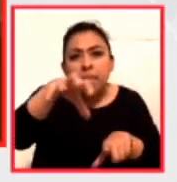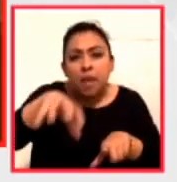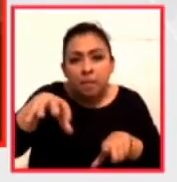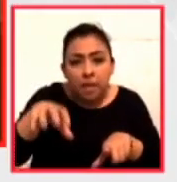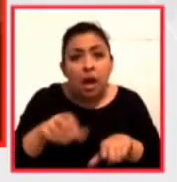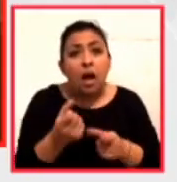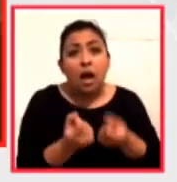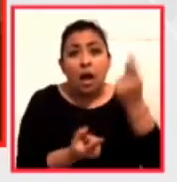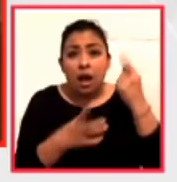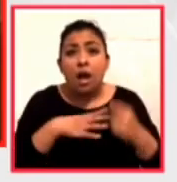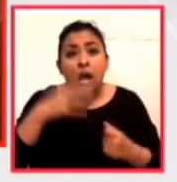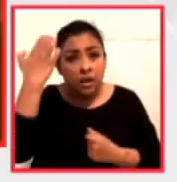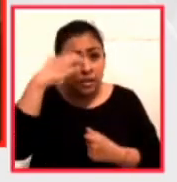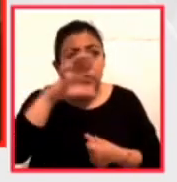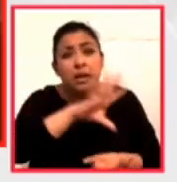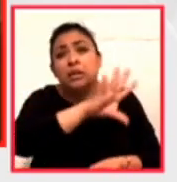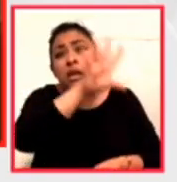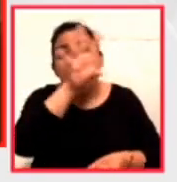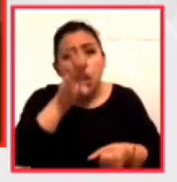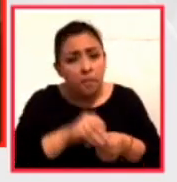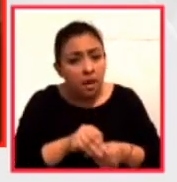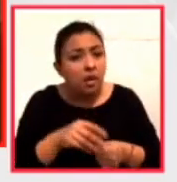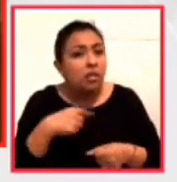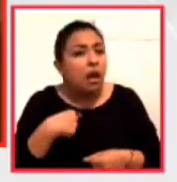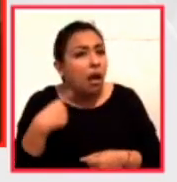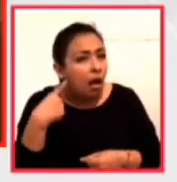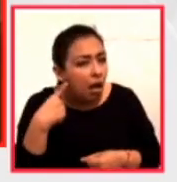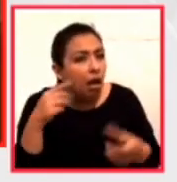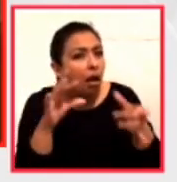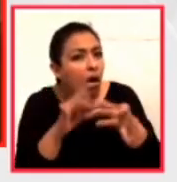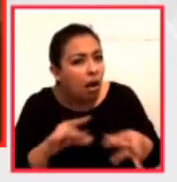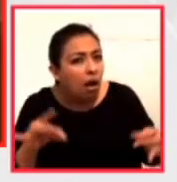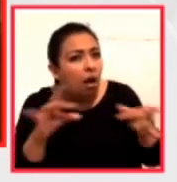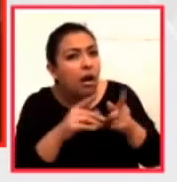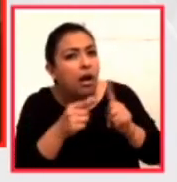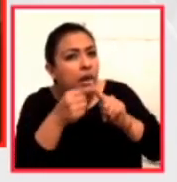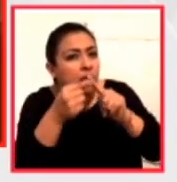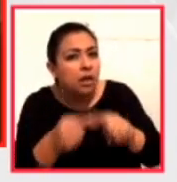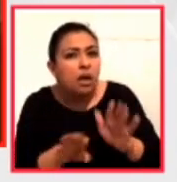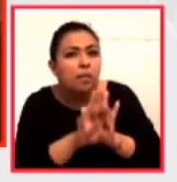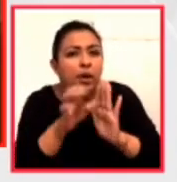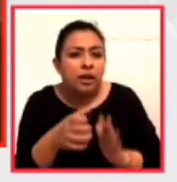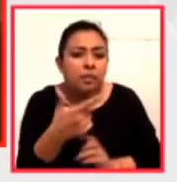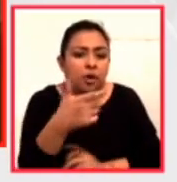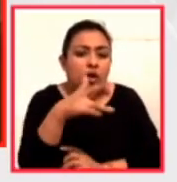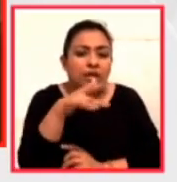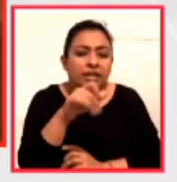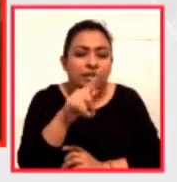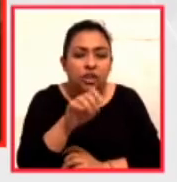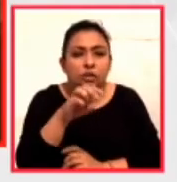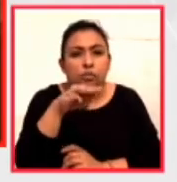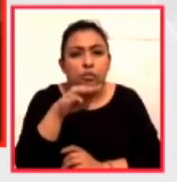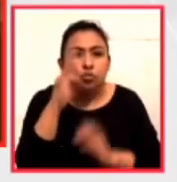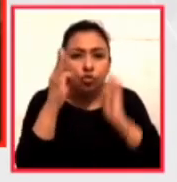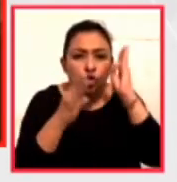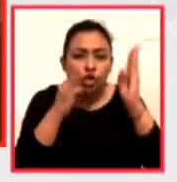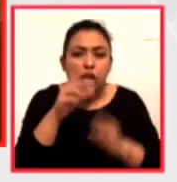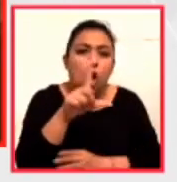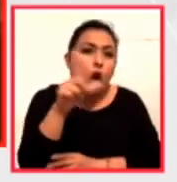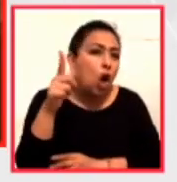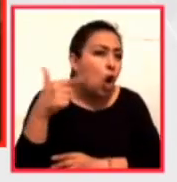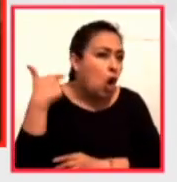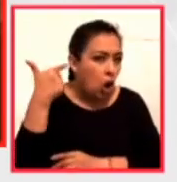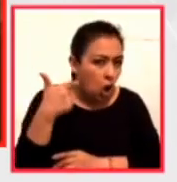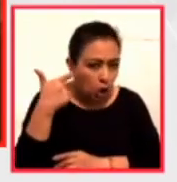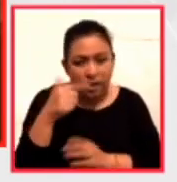una experiencia completa con una audioguía, como es el caso del British Museum de Londres. Aquí en Europa, por nombrar